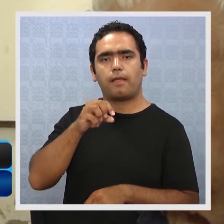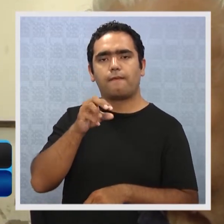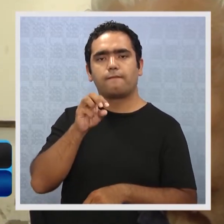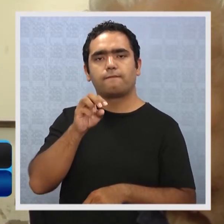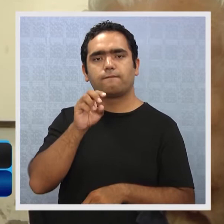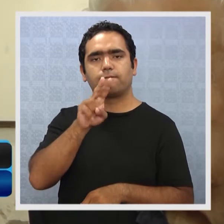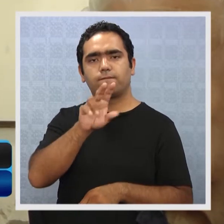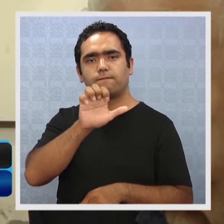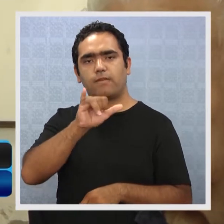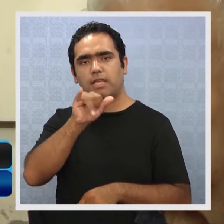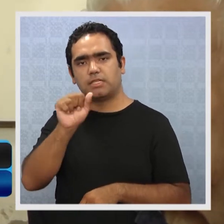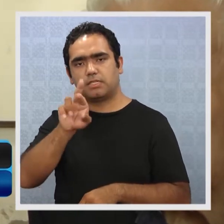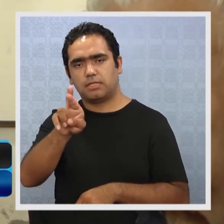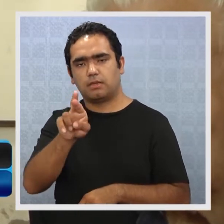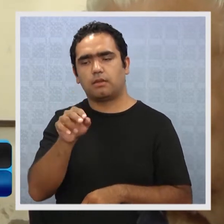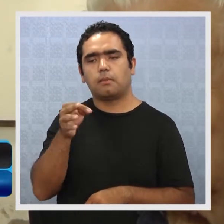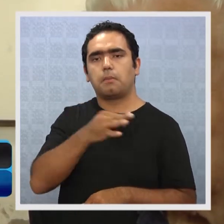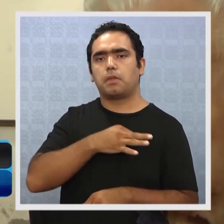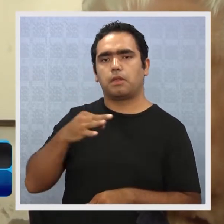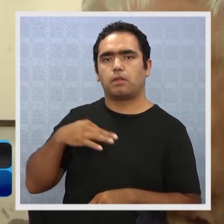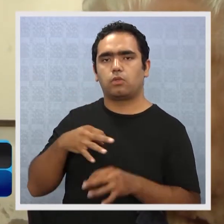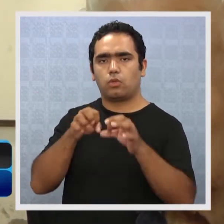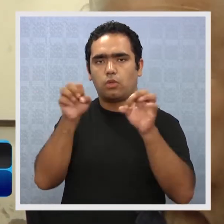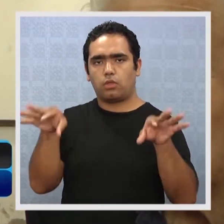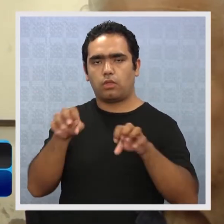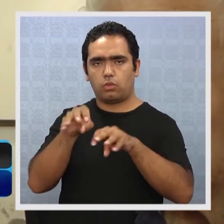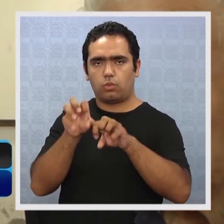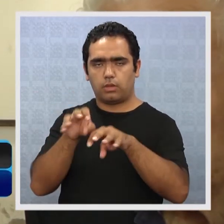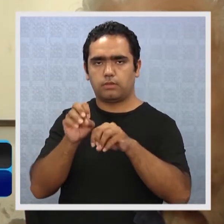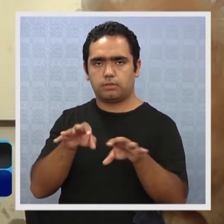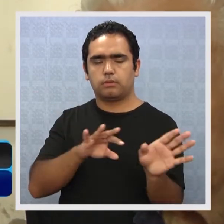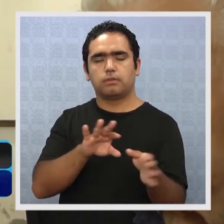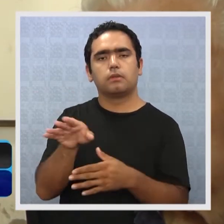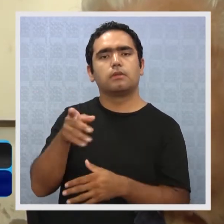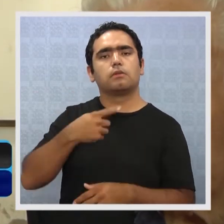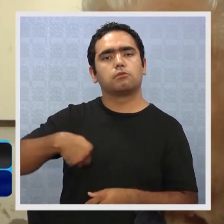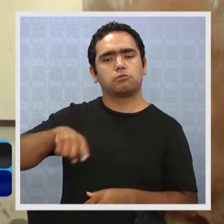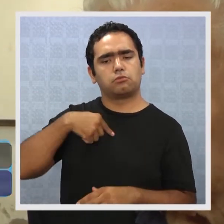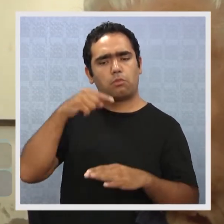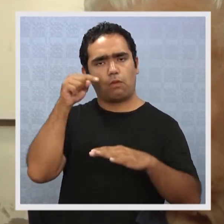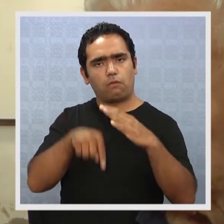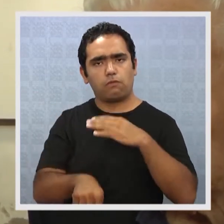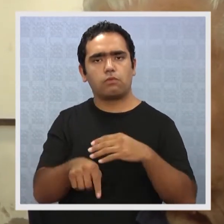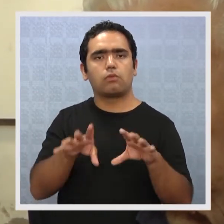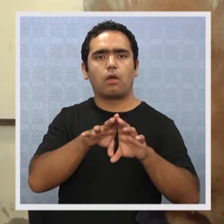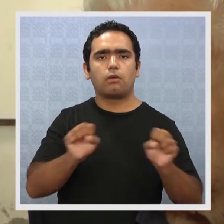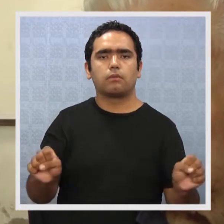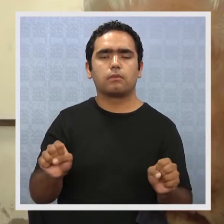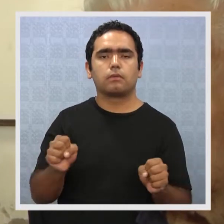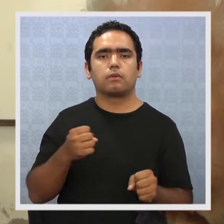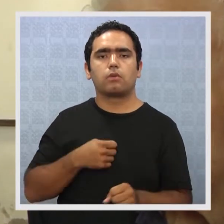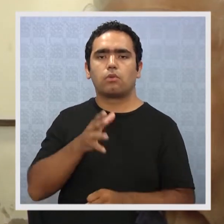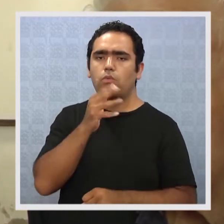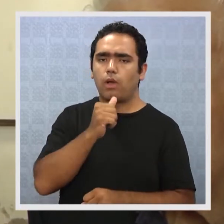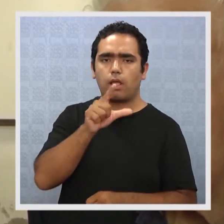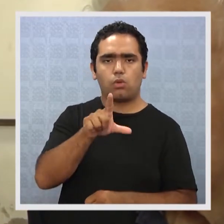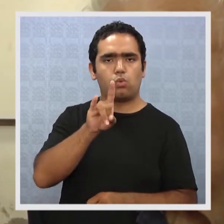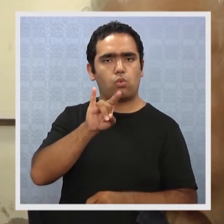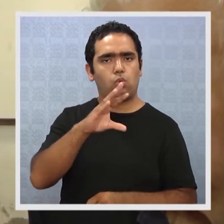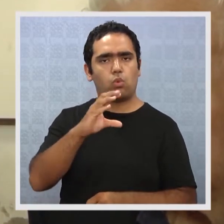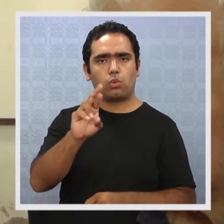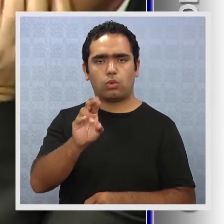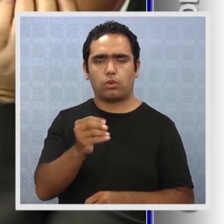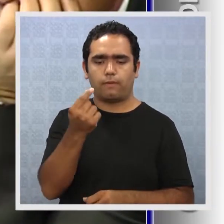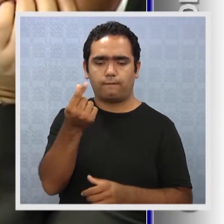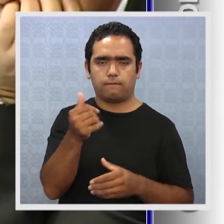Beyer, de ministro de Educación. Y más aún, hemos profundizado este acuerdo en torno a que no puede haber lucro en la